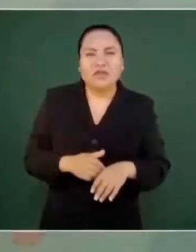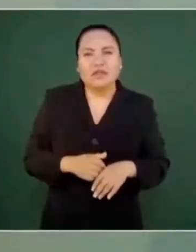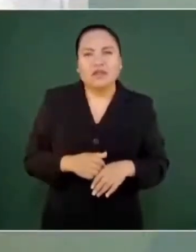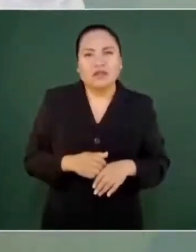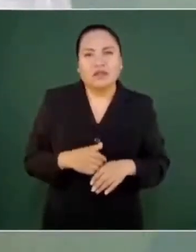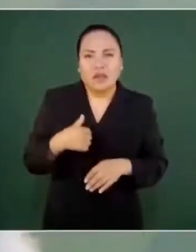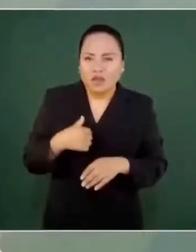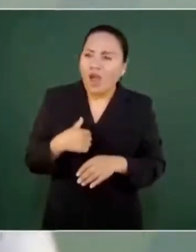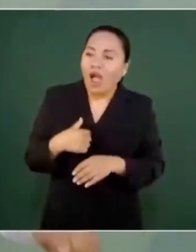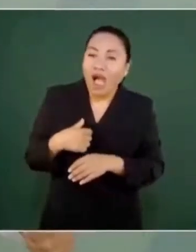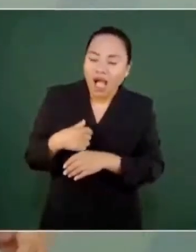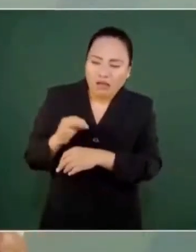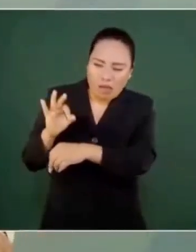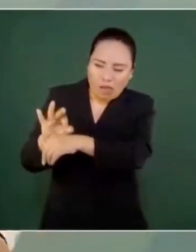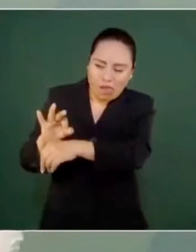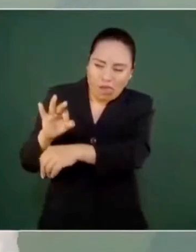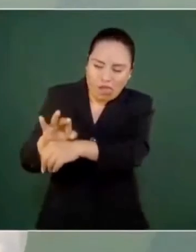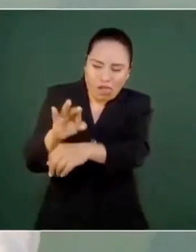privilegios fiscales.